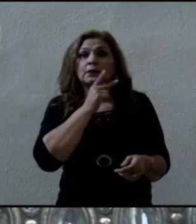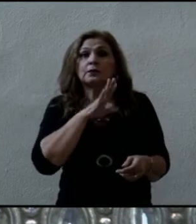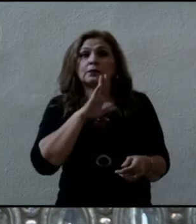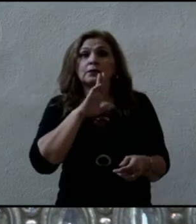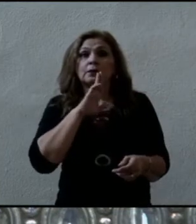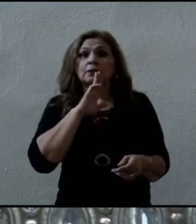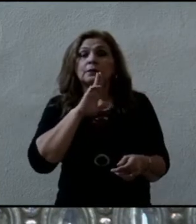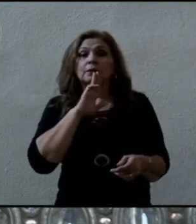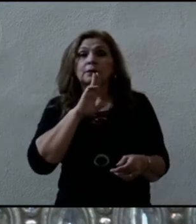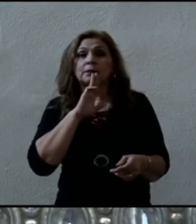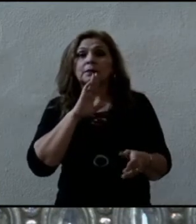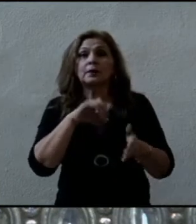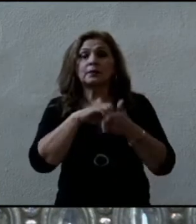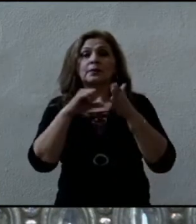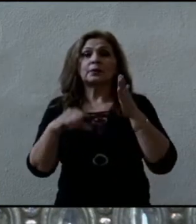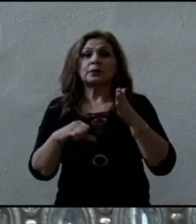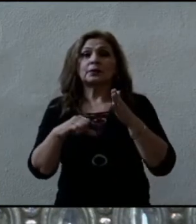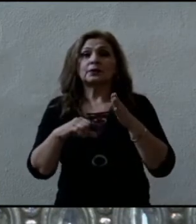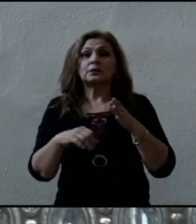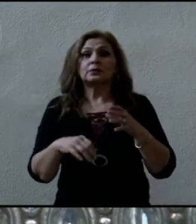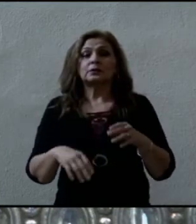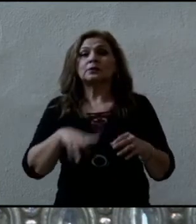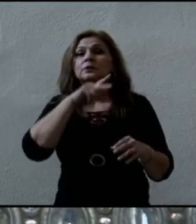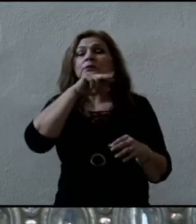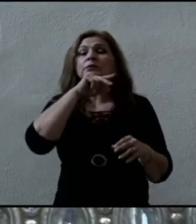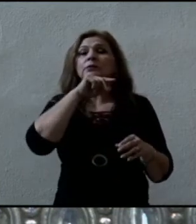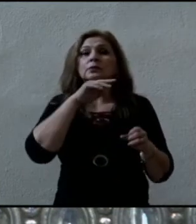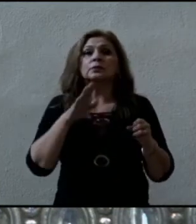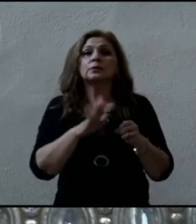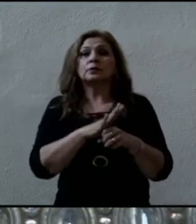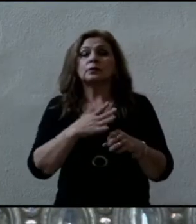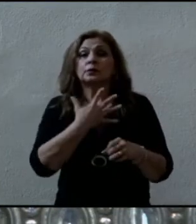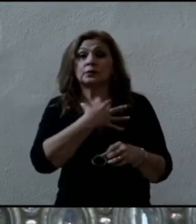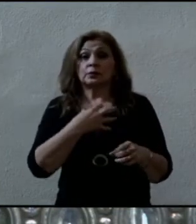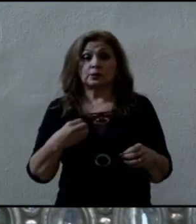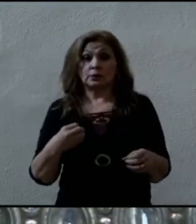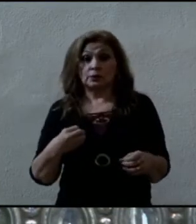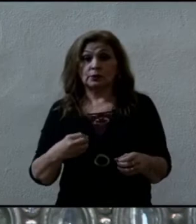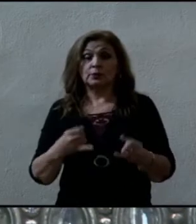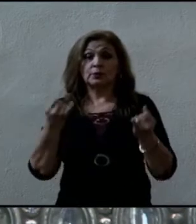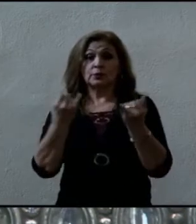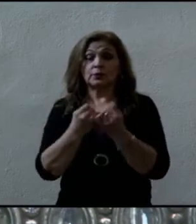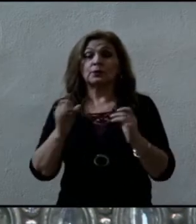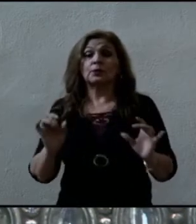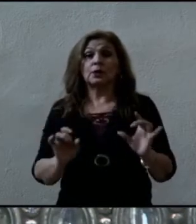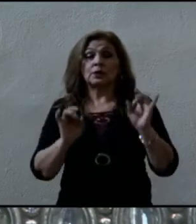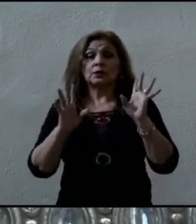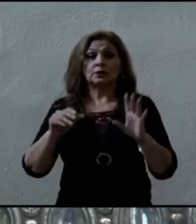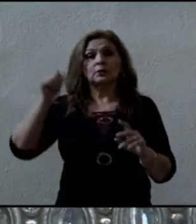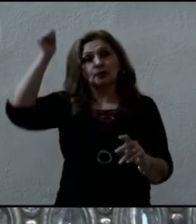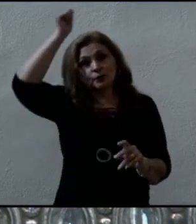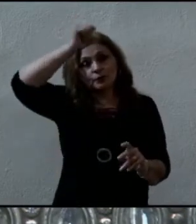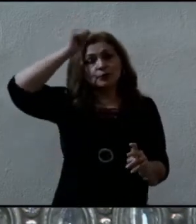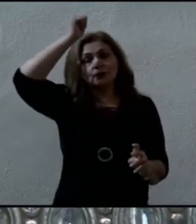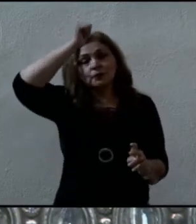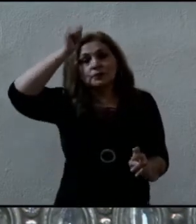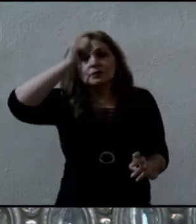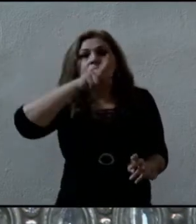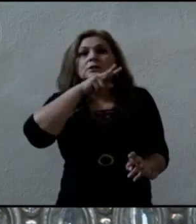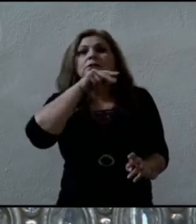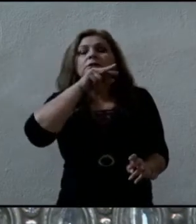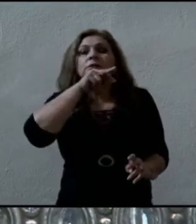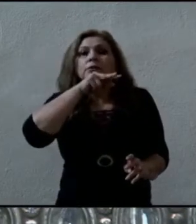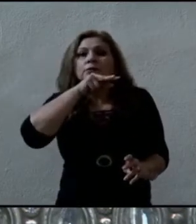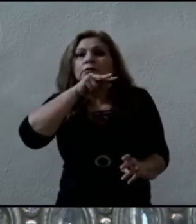los va a enseñar bien. También un sacerdote que se preocupa por el